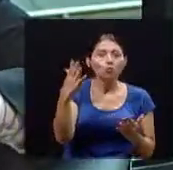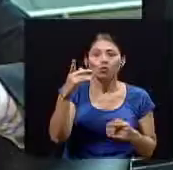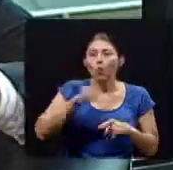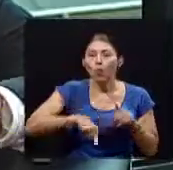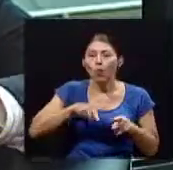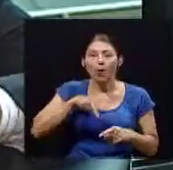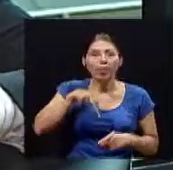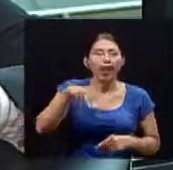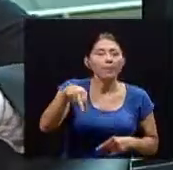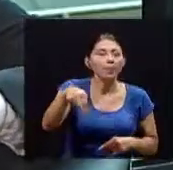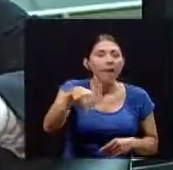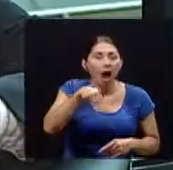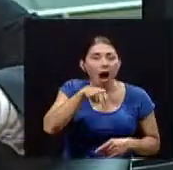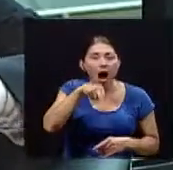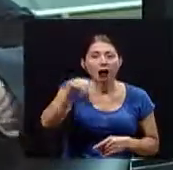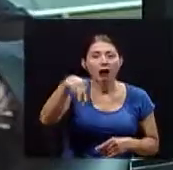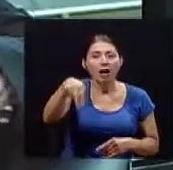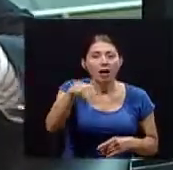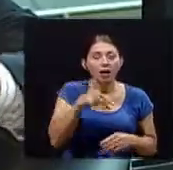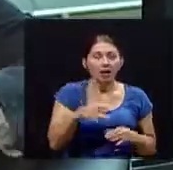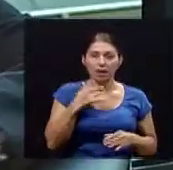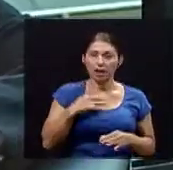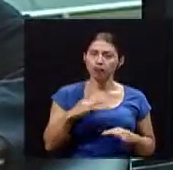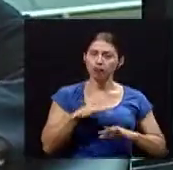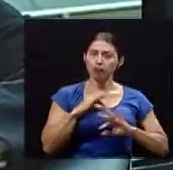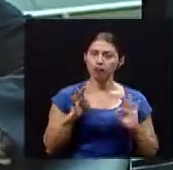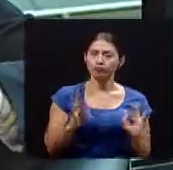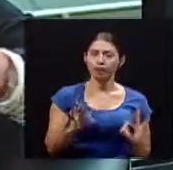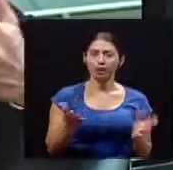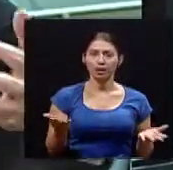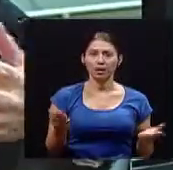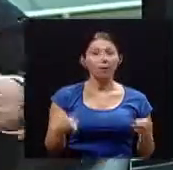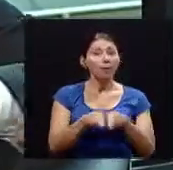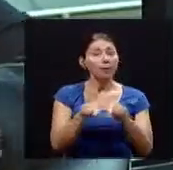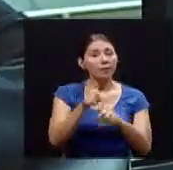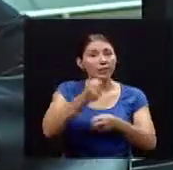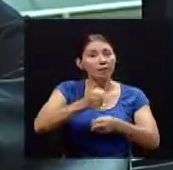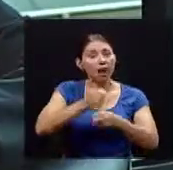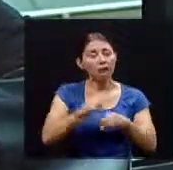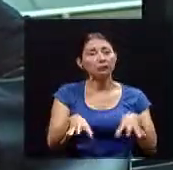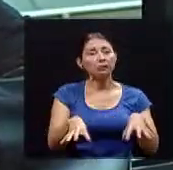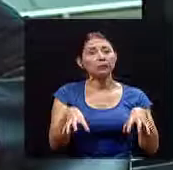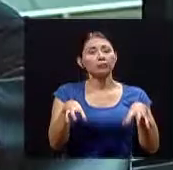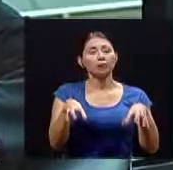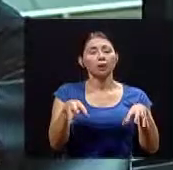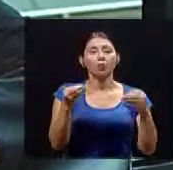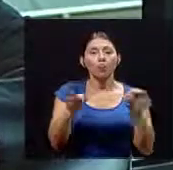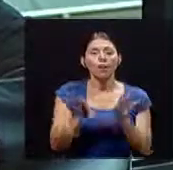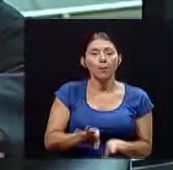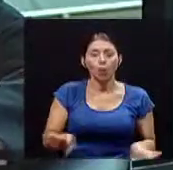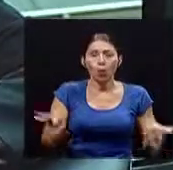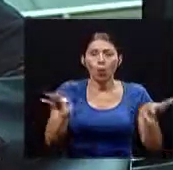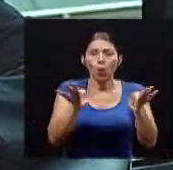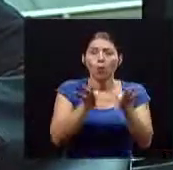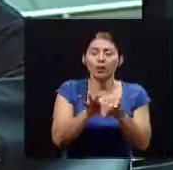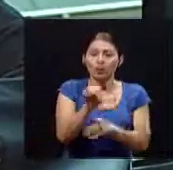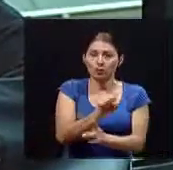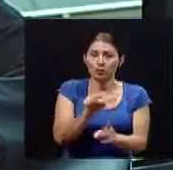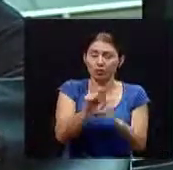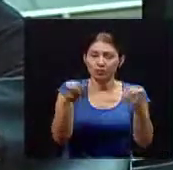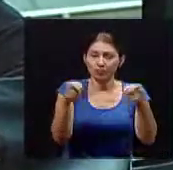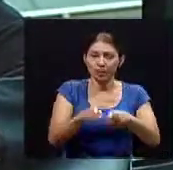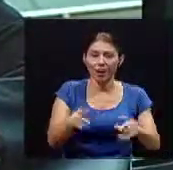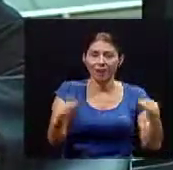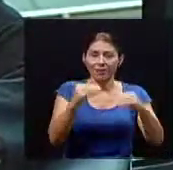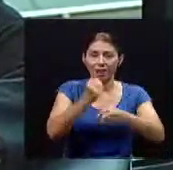poder caminar estar en un entorno agradable el estrés en el trabajo es muy importante las condiciones que se